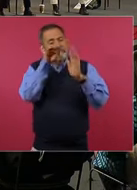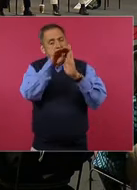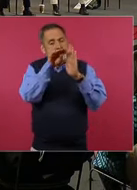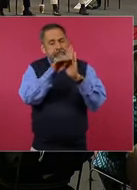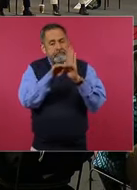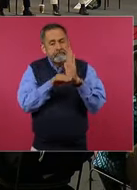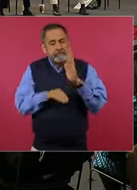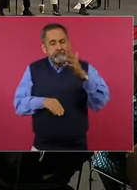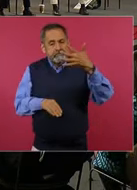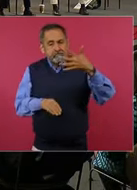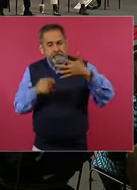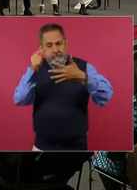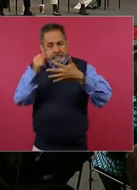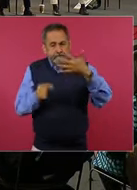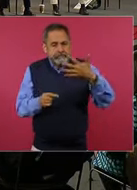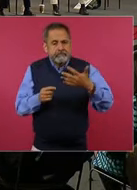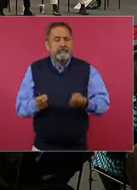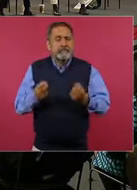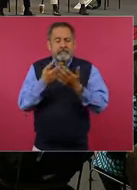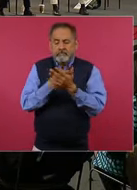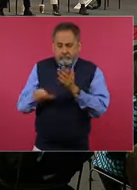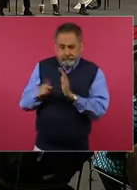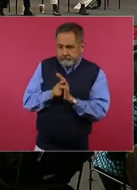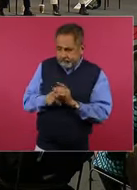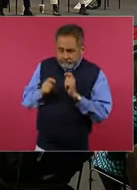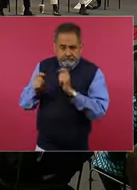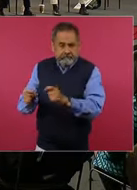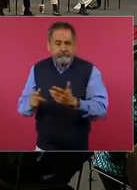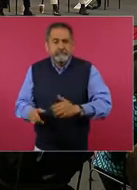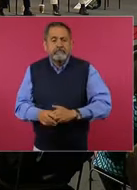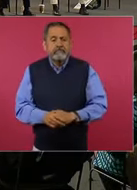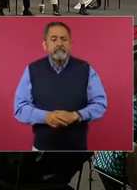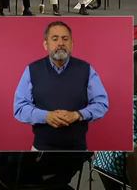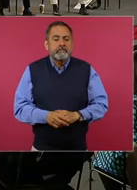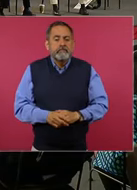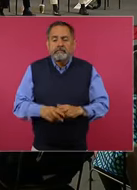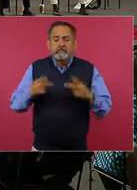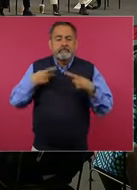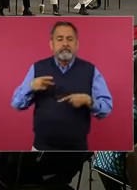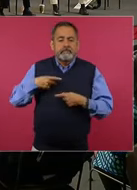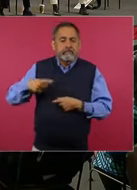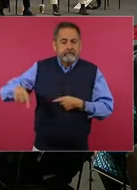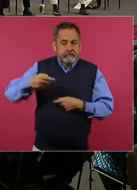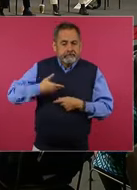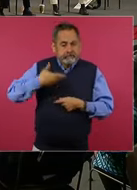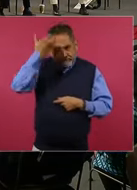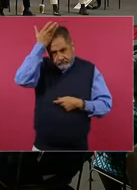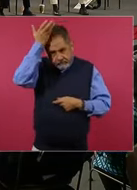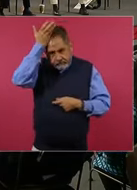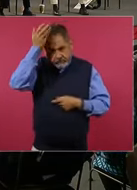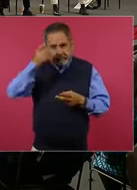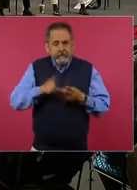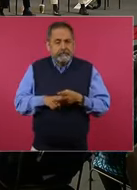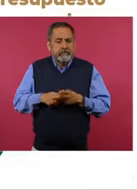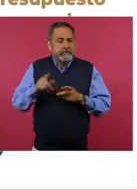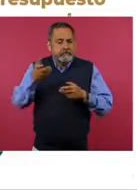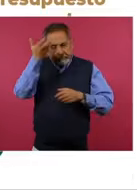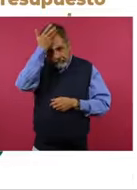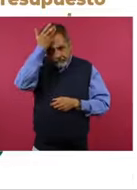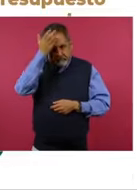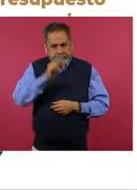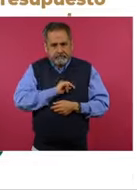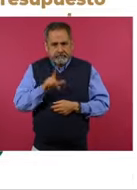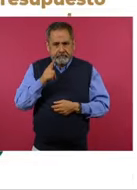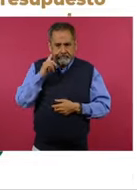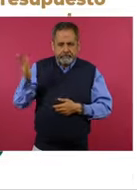se basificó, como lo podemos ver, son personal de enfermería, de enfermera especialista, enfermera